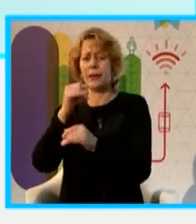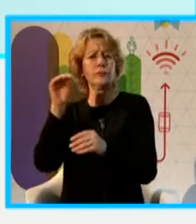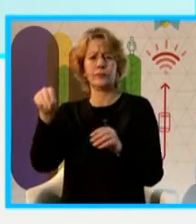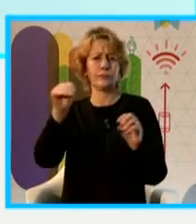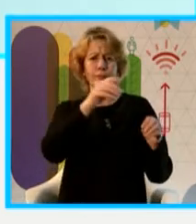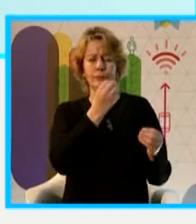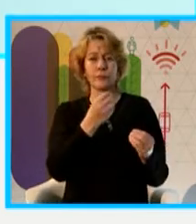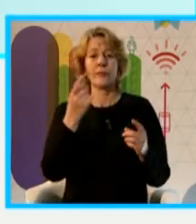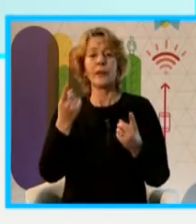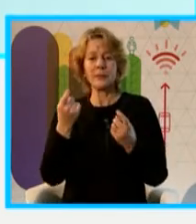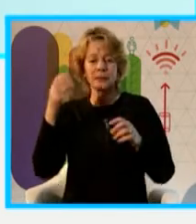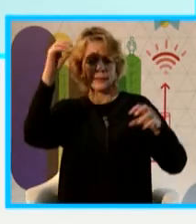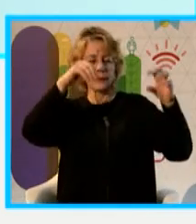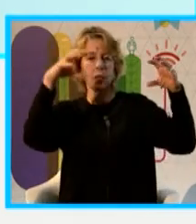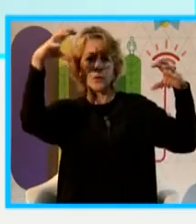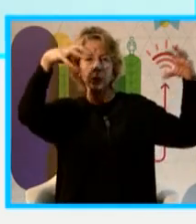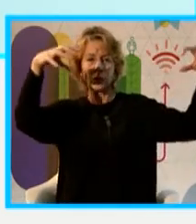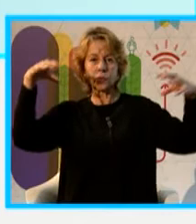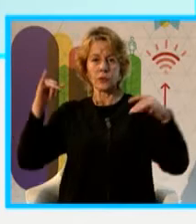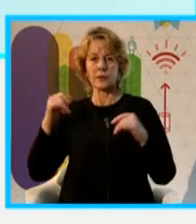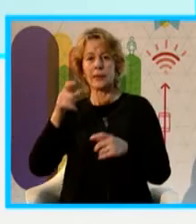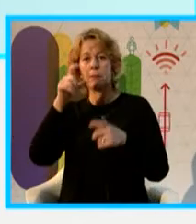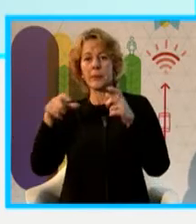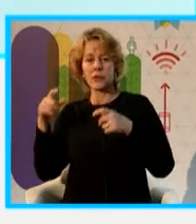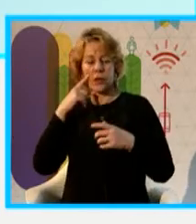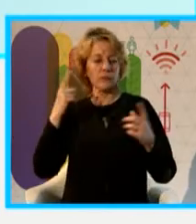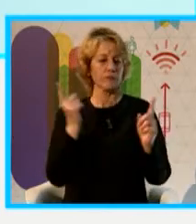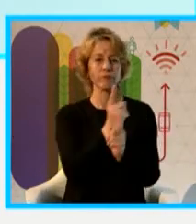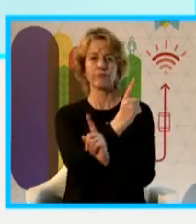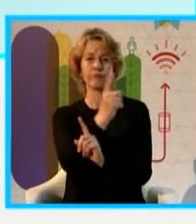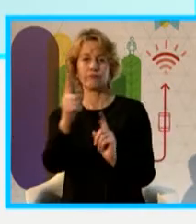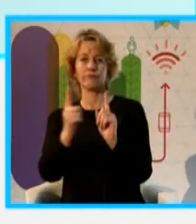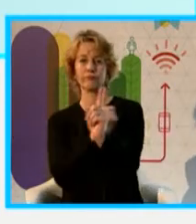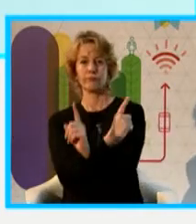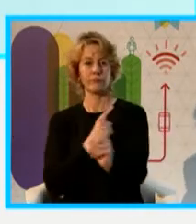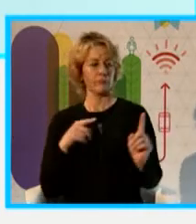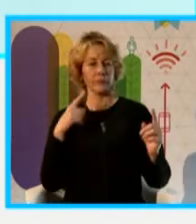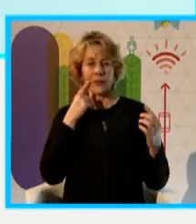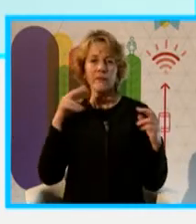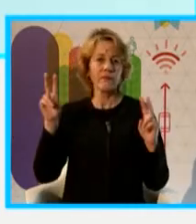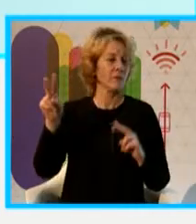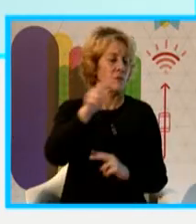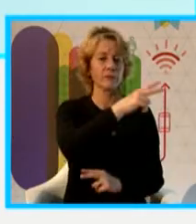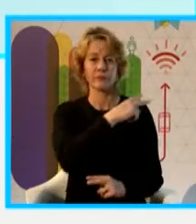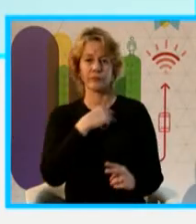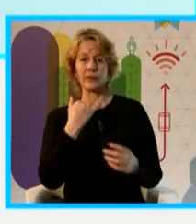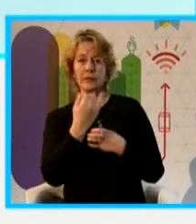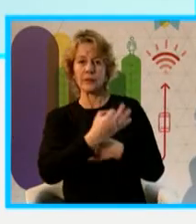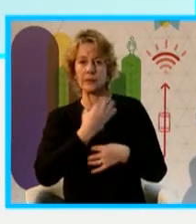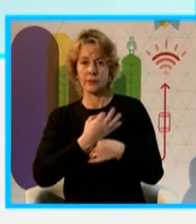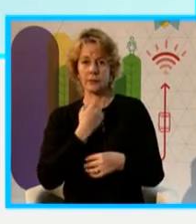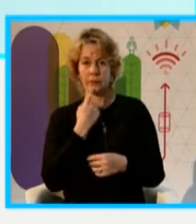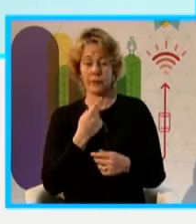visitantes interactúen con ellos. Vamos a hacer una pequeña descripción de todos estos puntos. El proyecto se financia con recursos